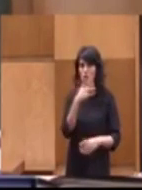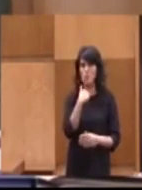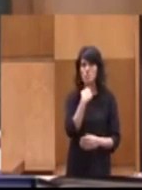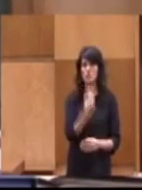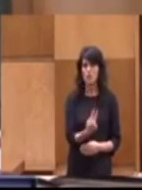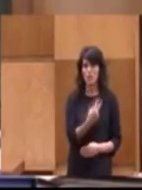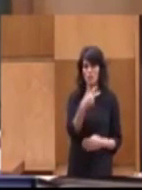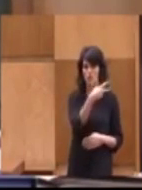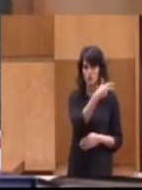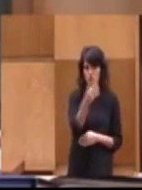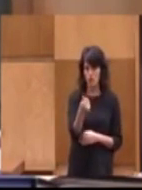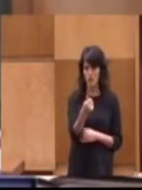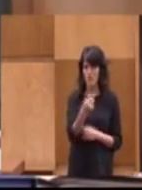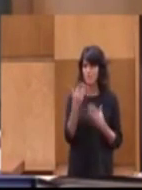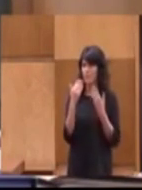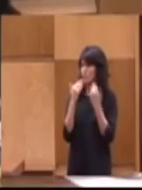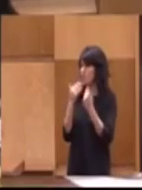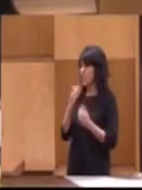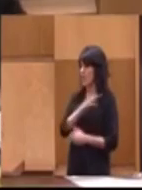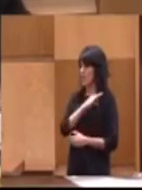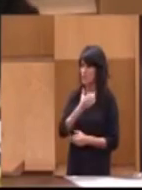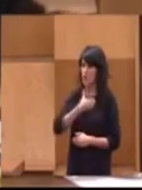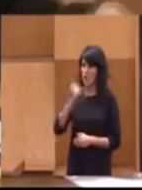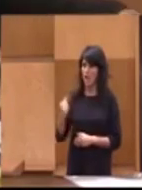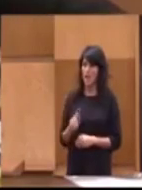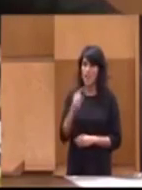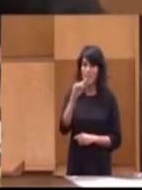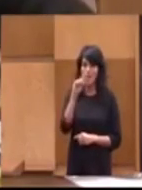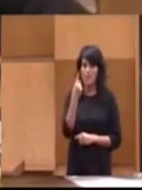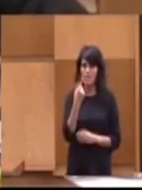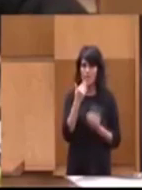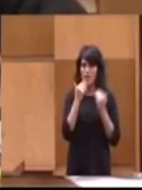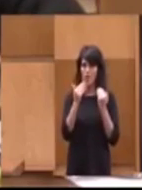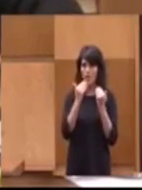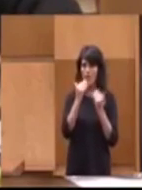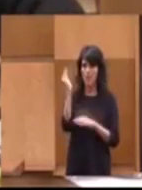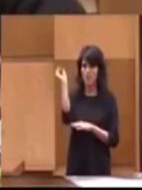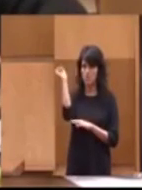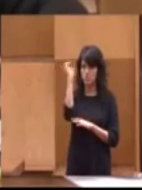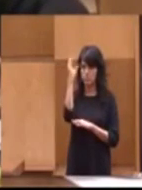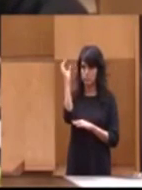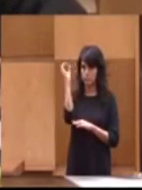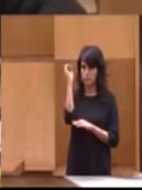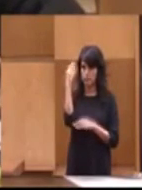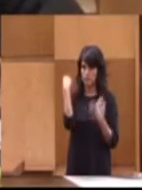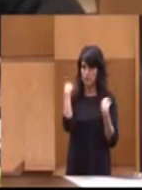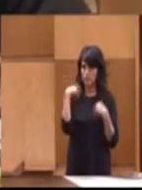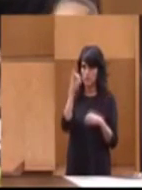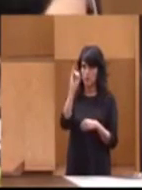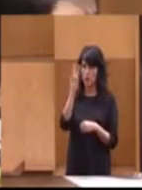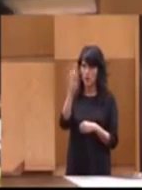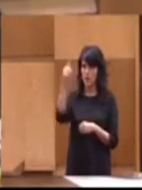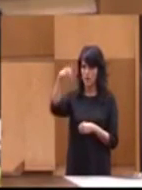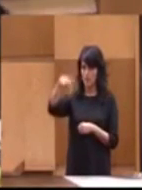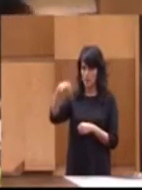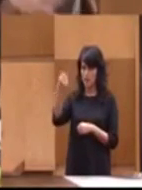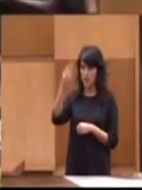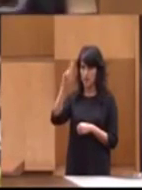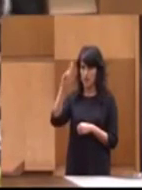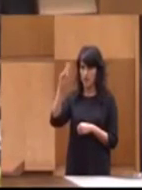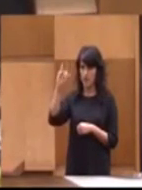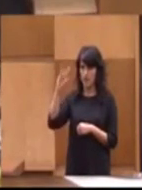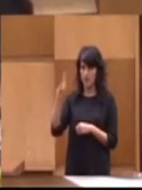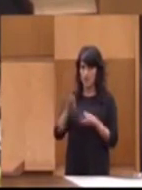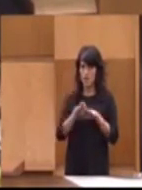Aragonesista. Muchas gracias, señor alcalde. Y en primer lugar, agradecer la intervención de Joan Enric por la mesa